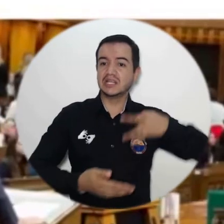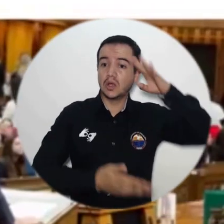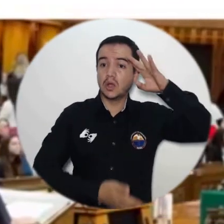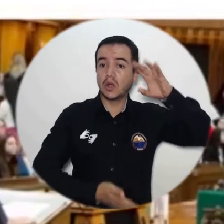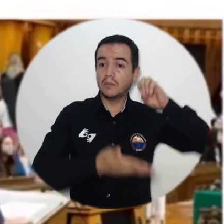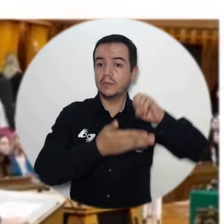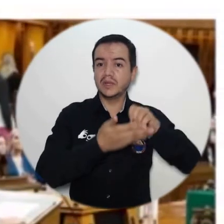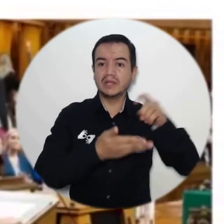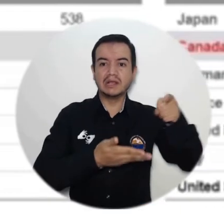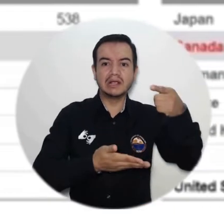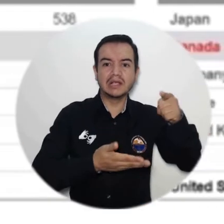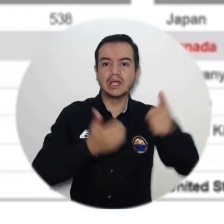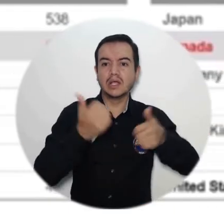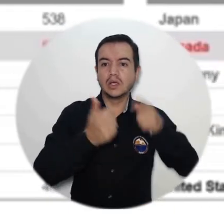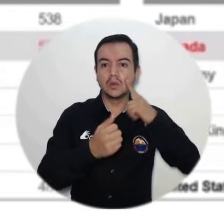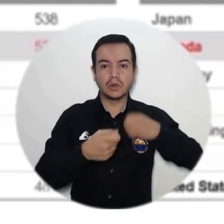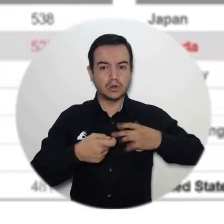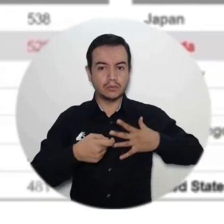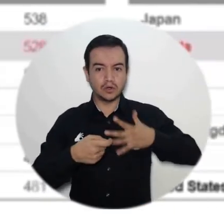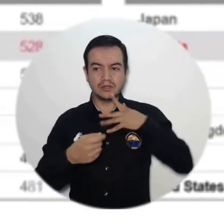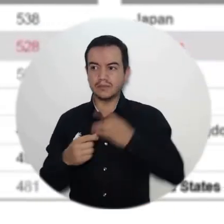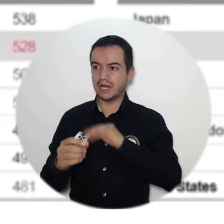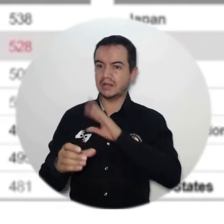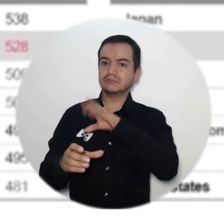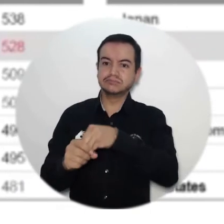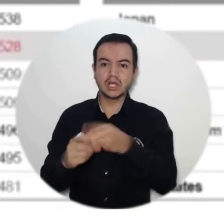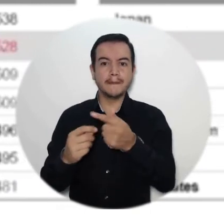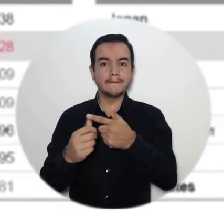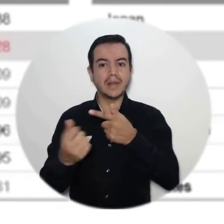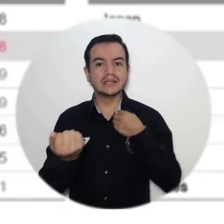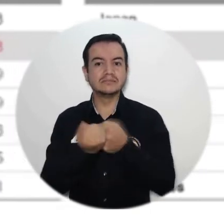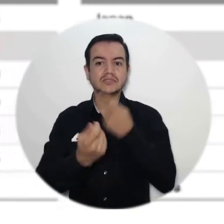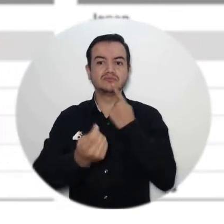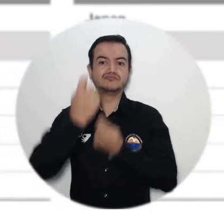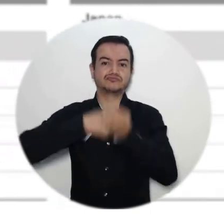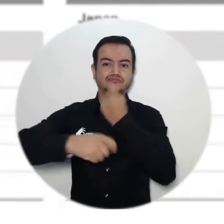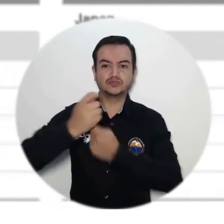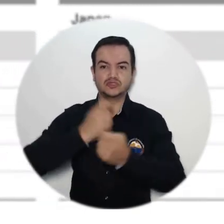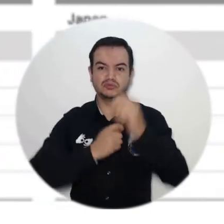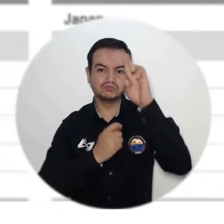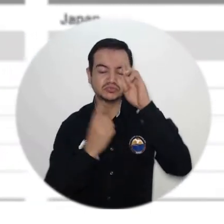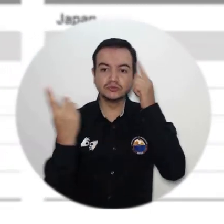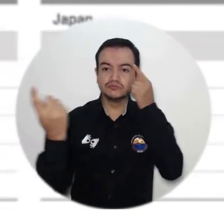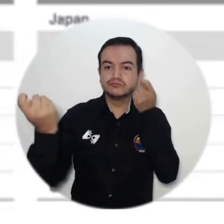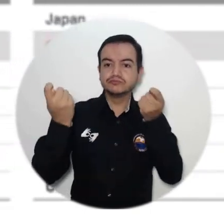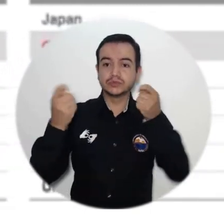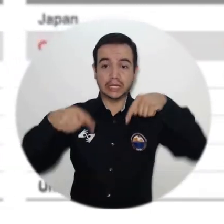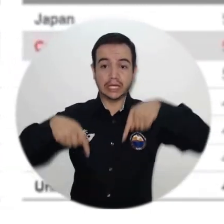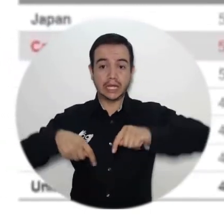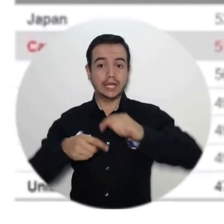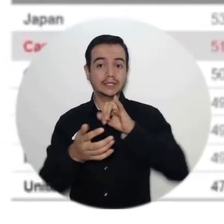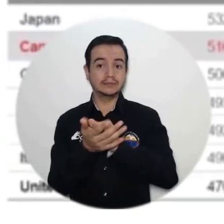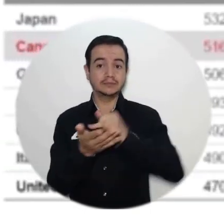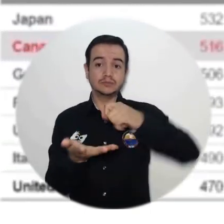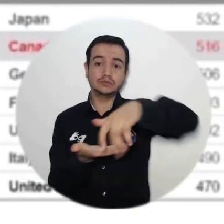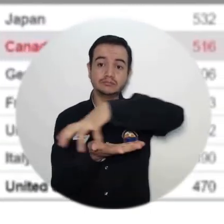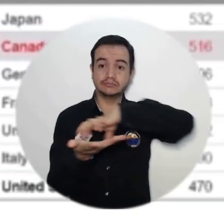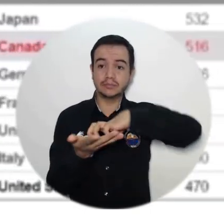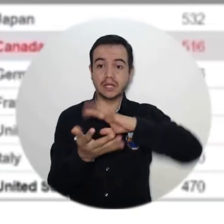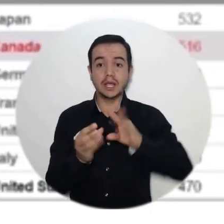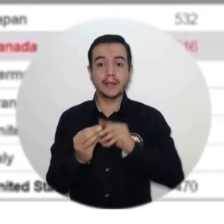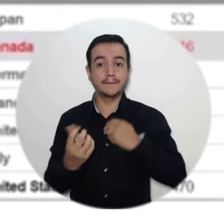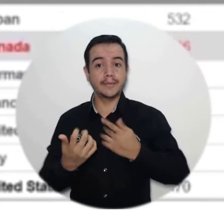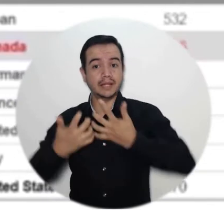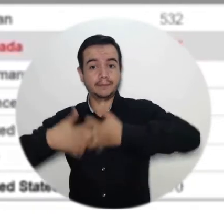oportunidades de inversión, de negocio, de relacionamiento comercial para nuestro departamento, nuestras empresas, nuestros